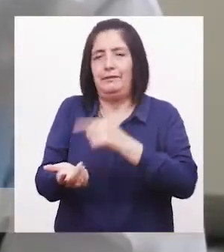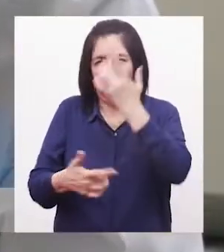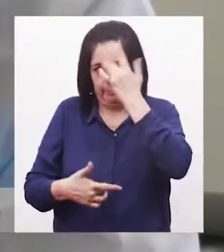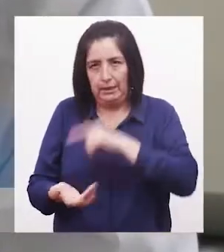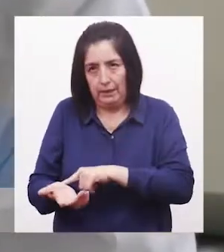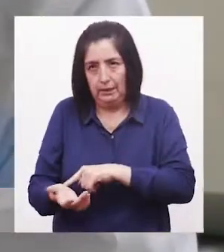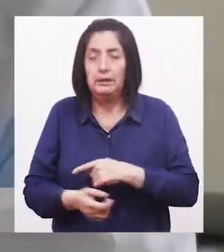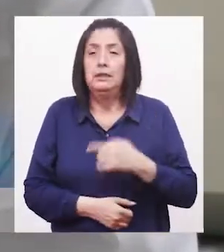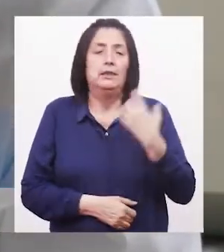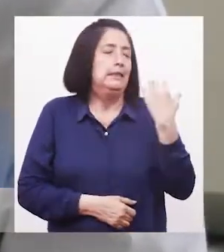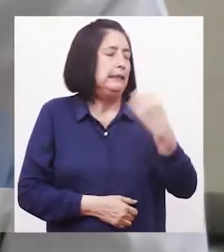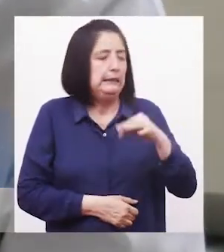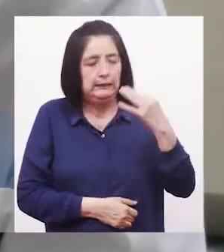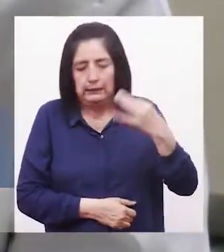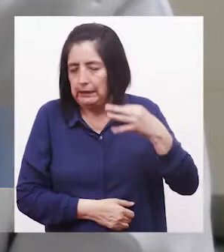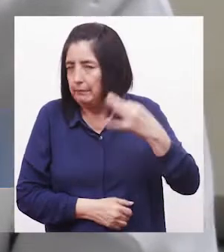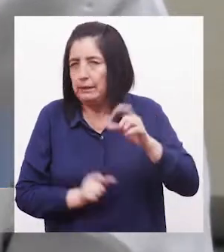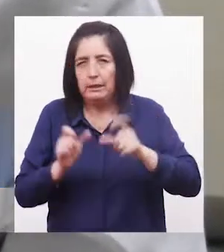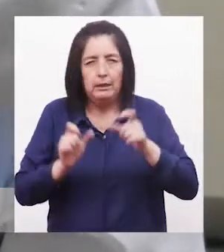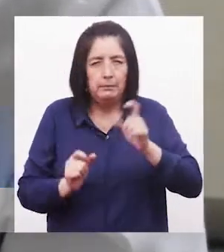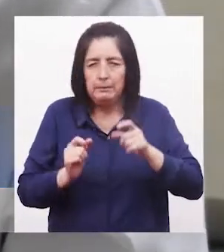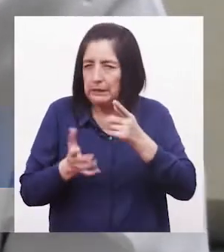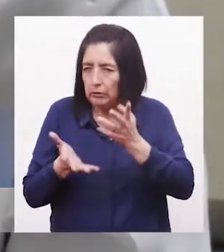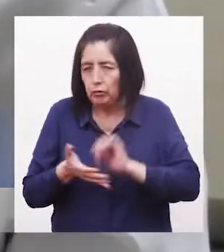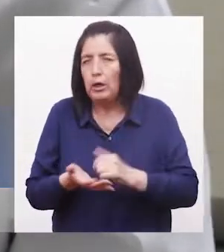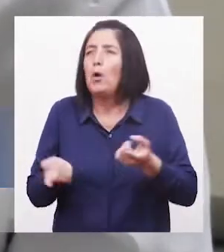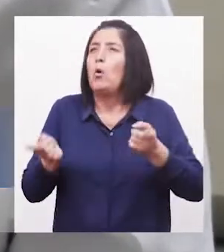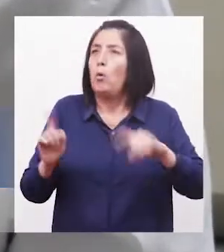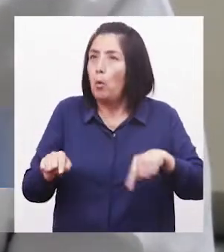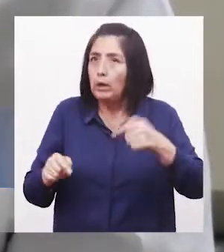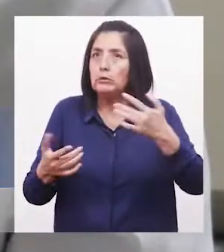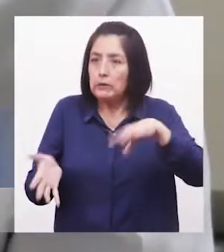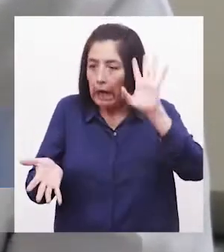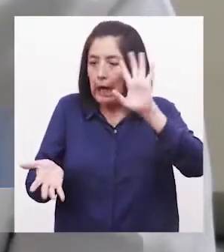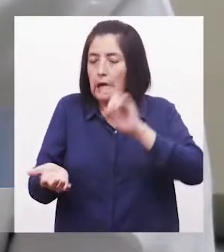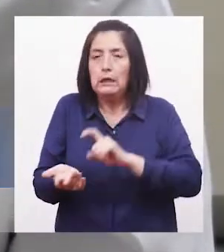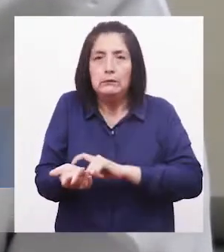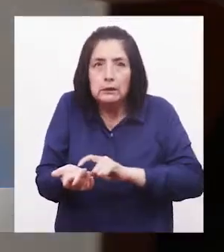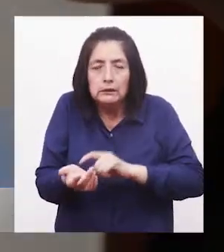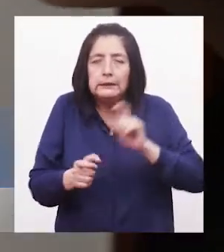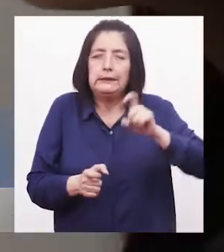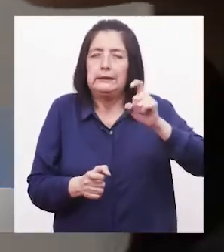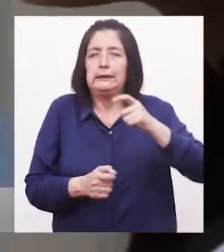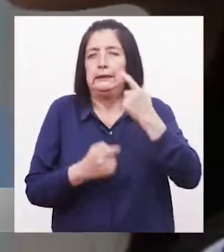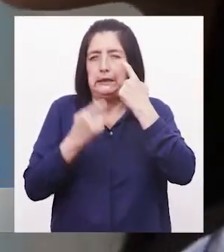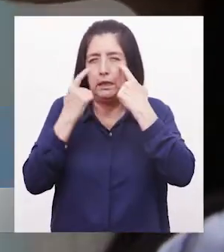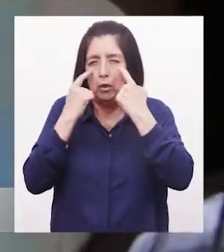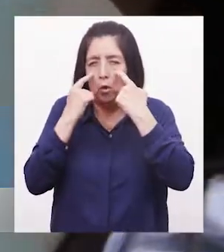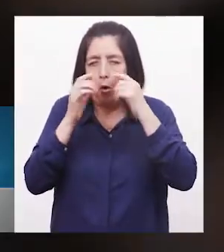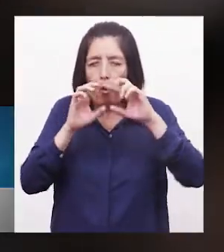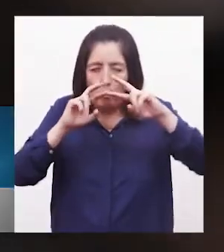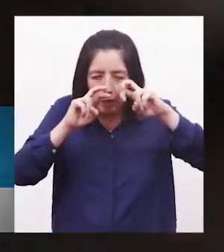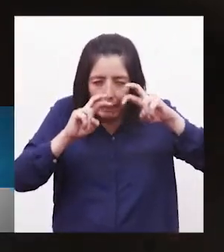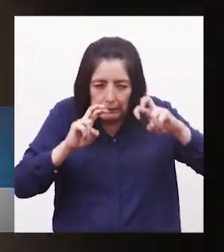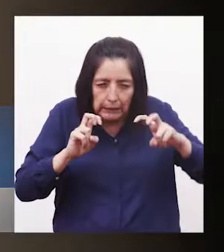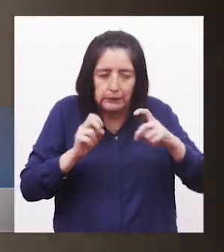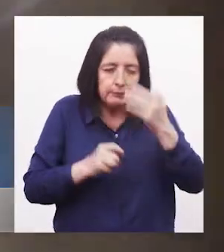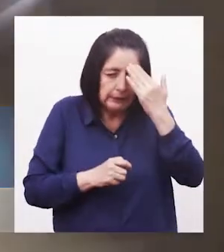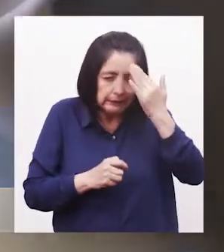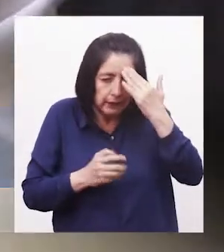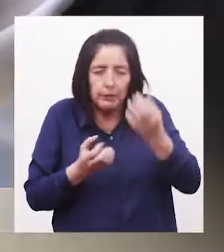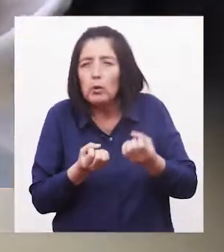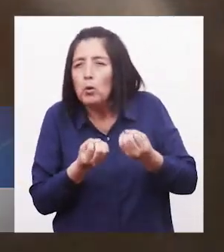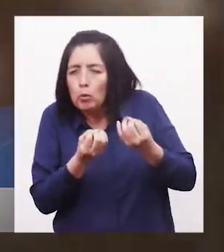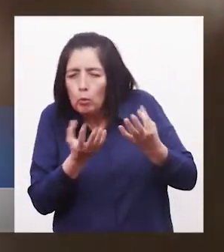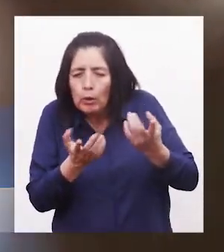Siempre tienen que hacerse, apenas son diagnosticados, un examen básico de fondo de ojo Para saber y para calificar en qué